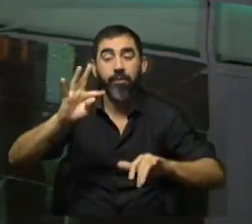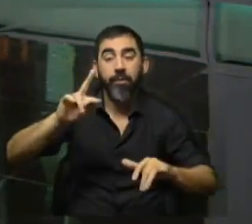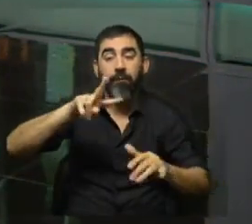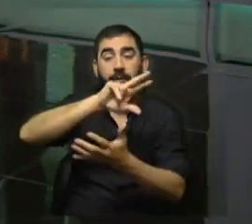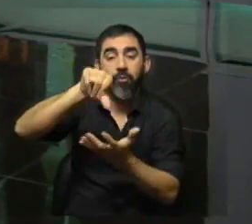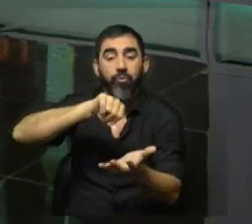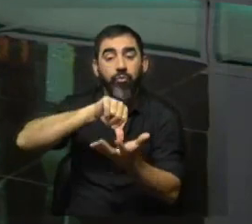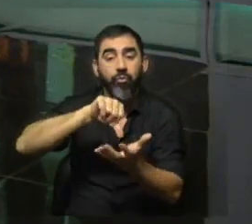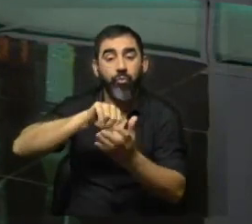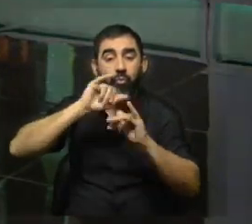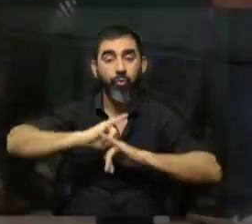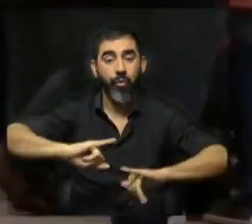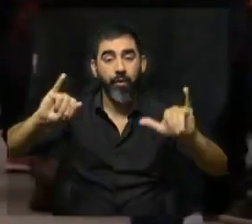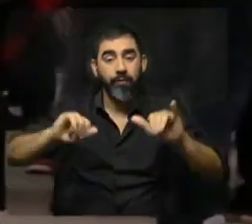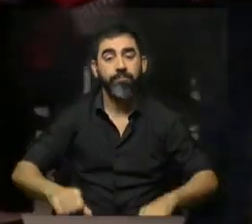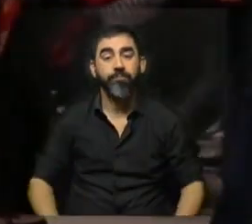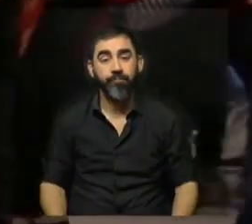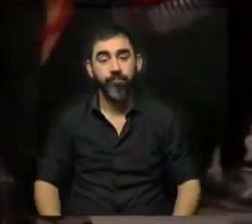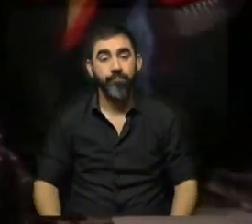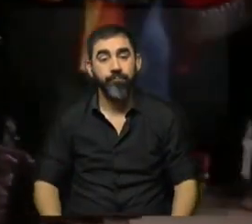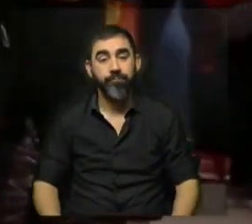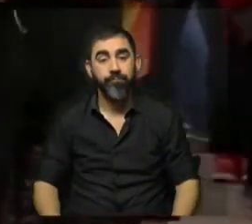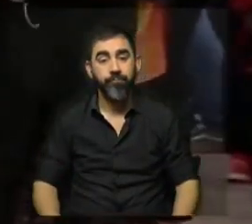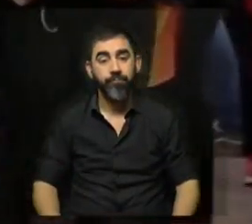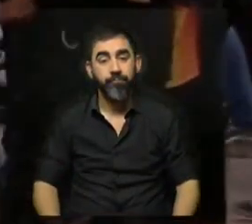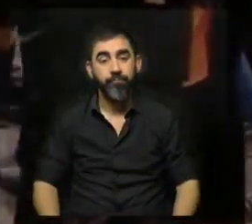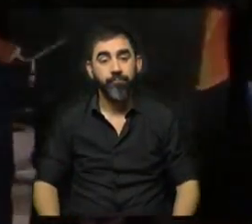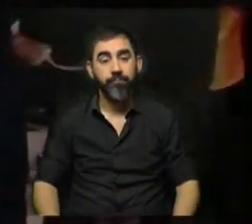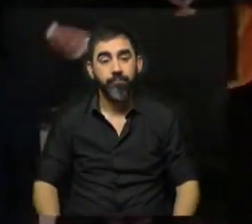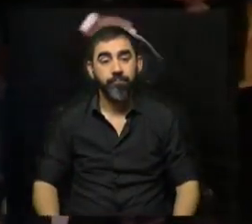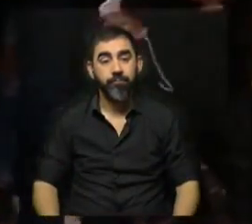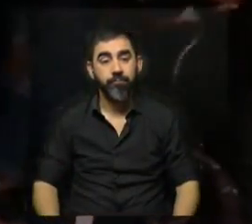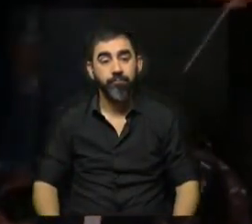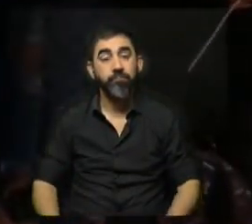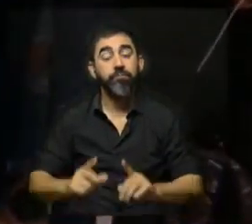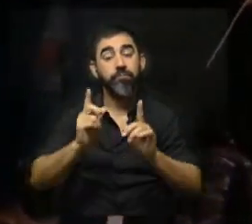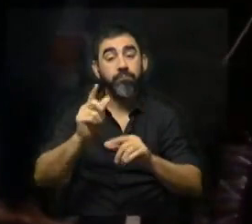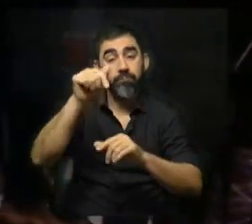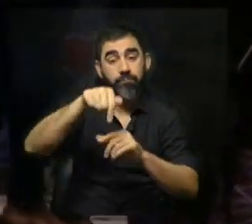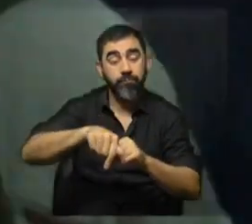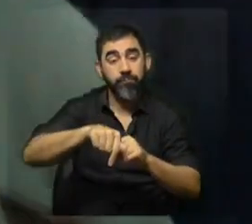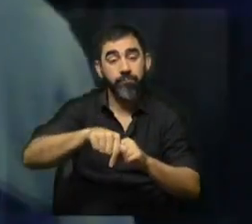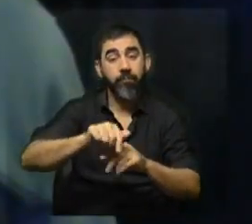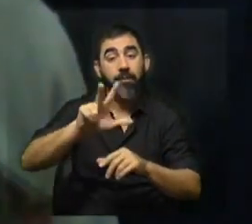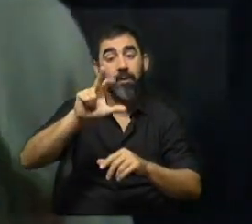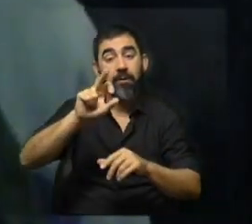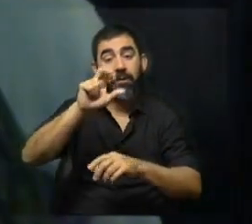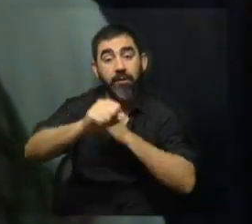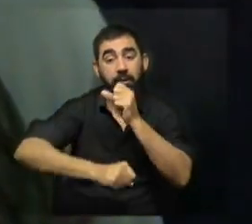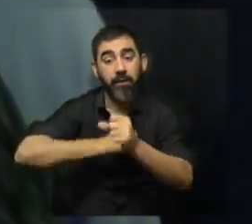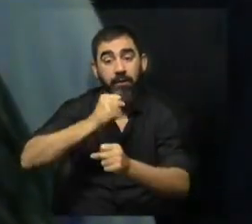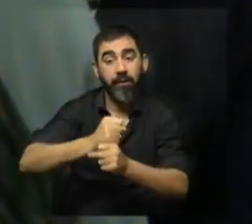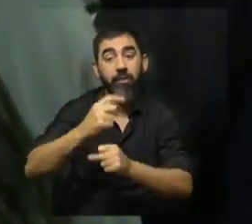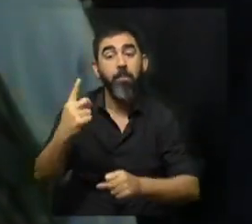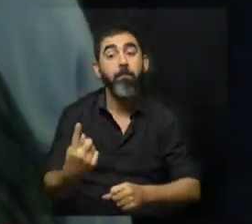TV Ciudad, como ya es algo habitual en los últimos años. Esta se celebra además hoy en los 30 años de